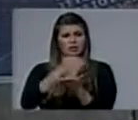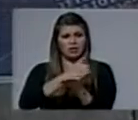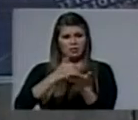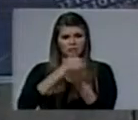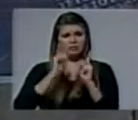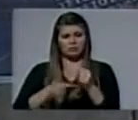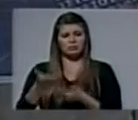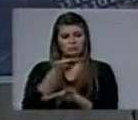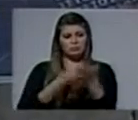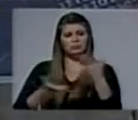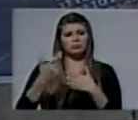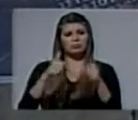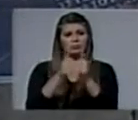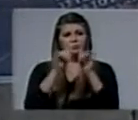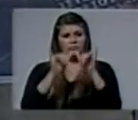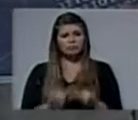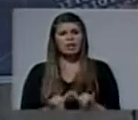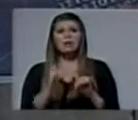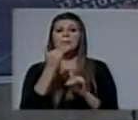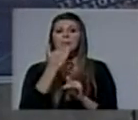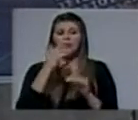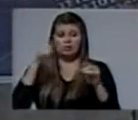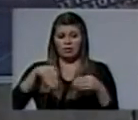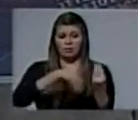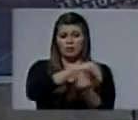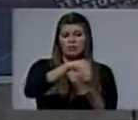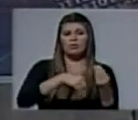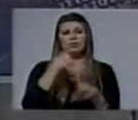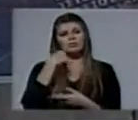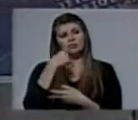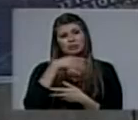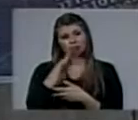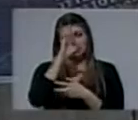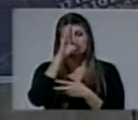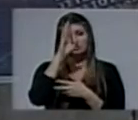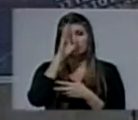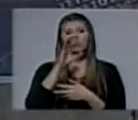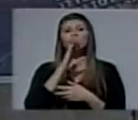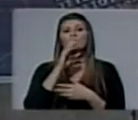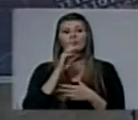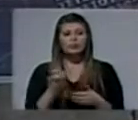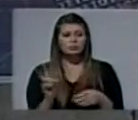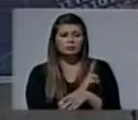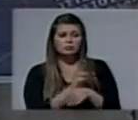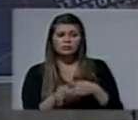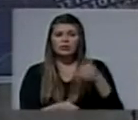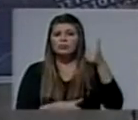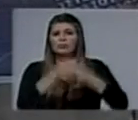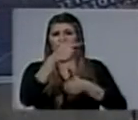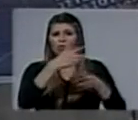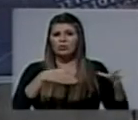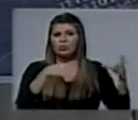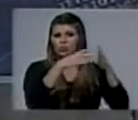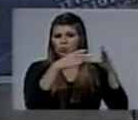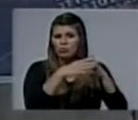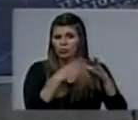convivencia pacífica. Pero como sociedad necesitamos todavía aprender cómo mejor cuidar de los grupos que no